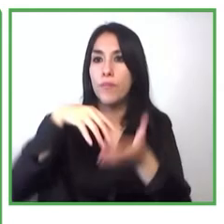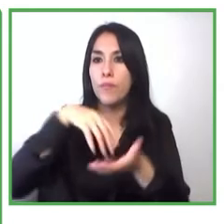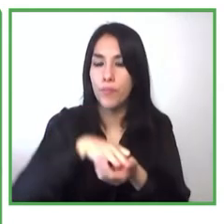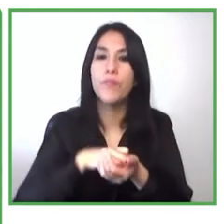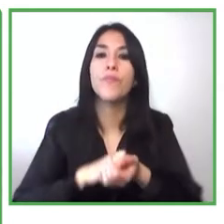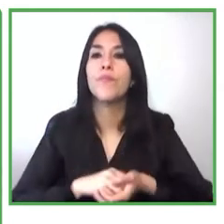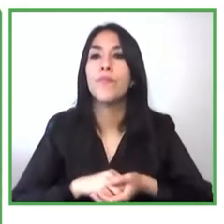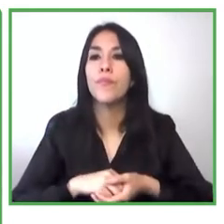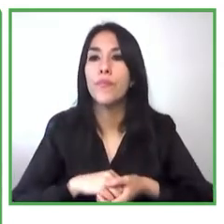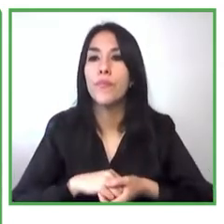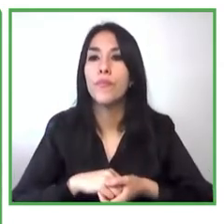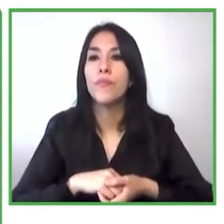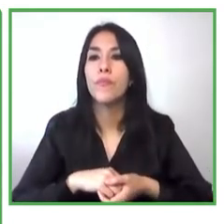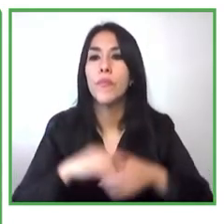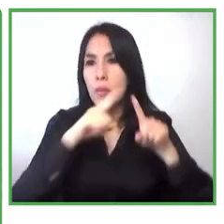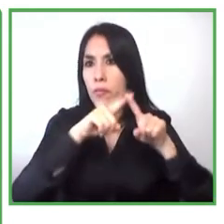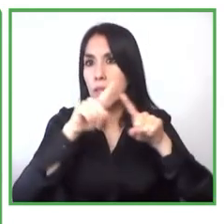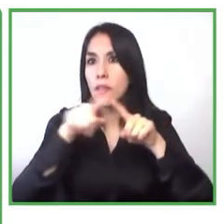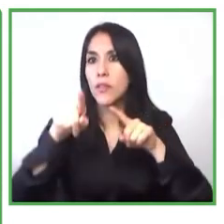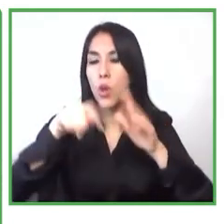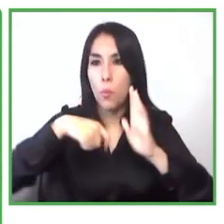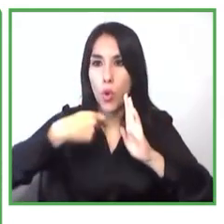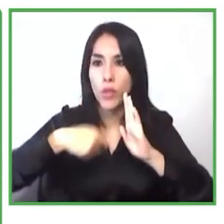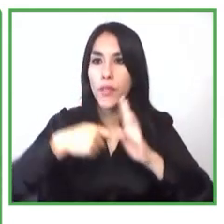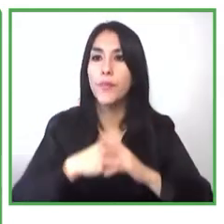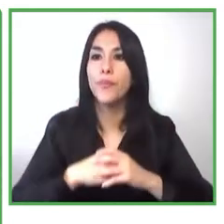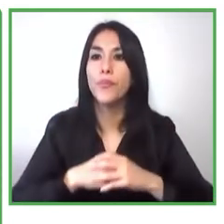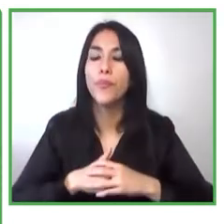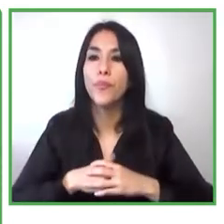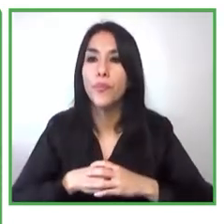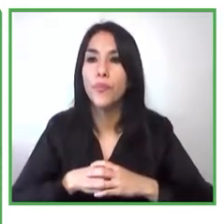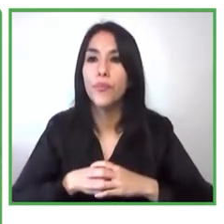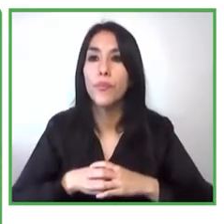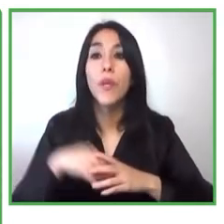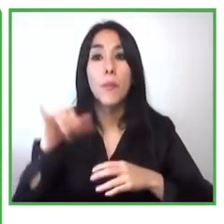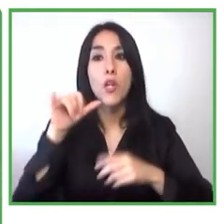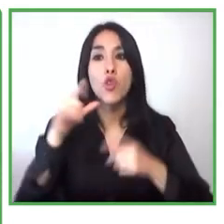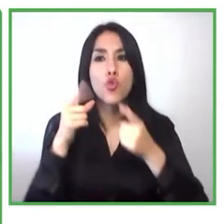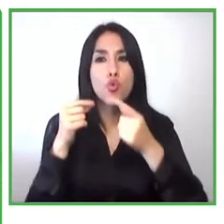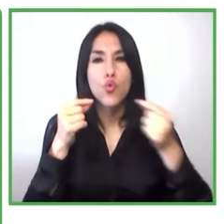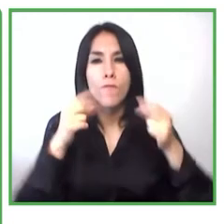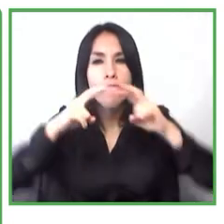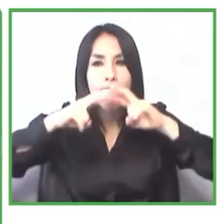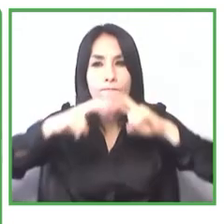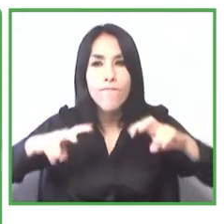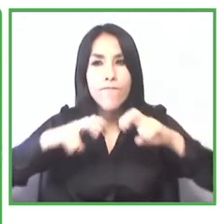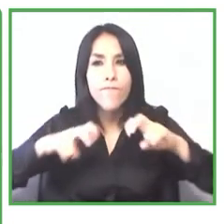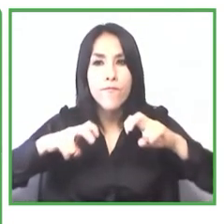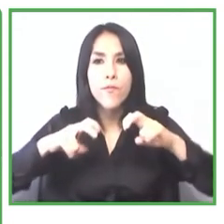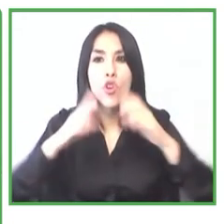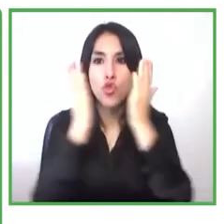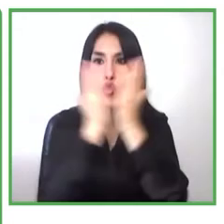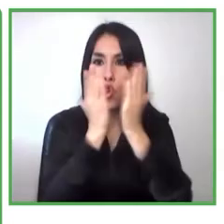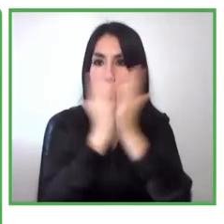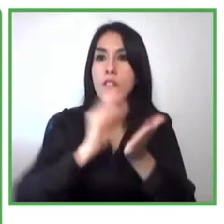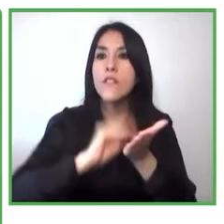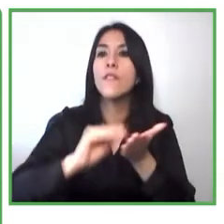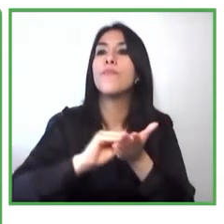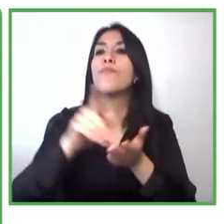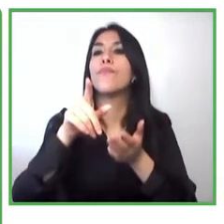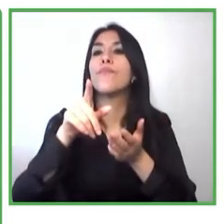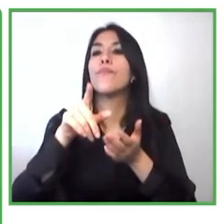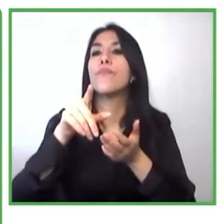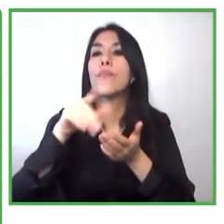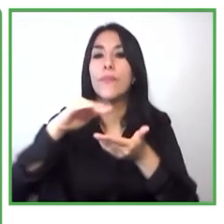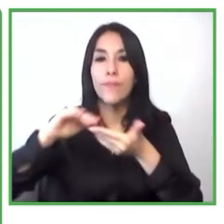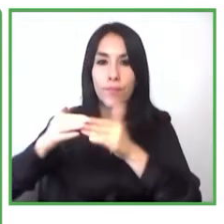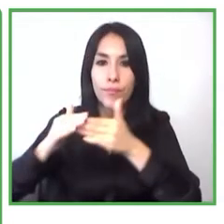desarrollamos investigación y estudios y trabajo de vinculación con los territorios el